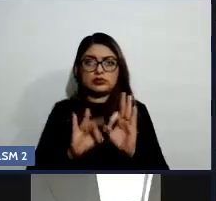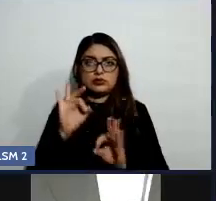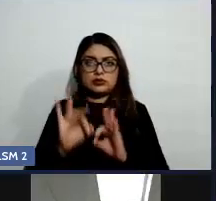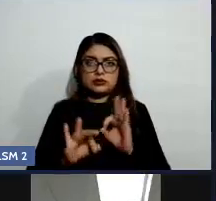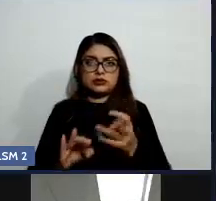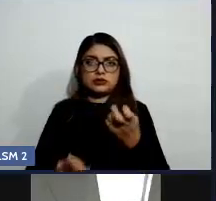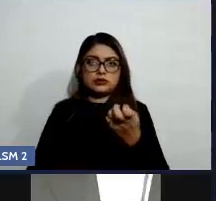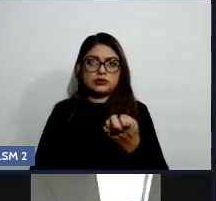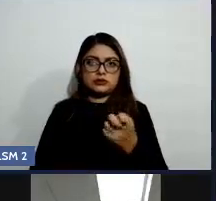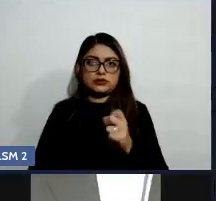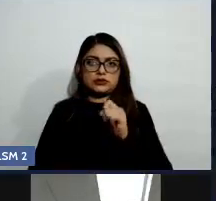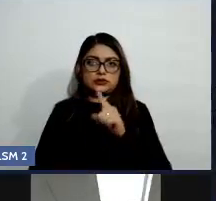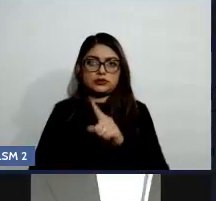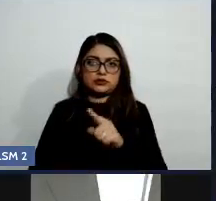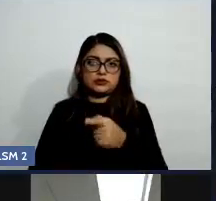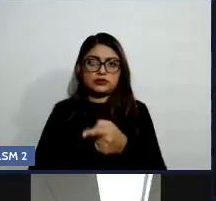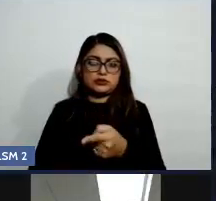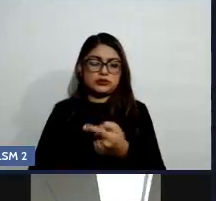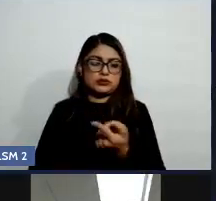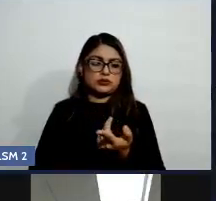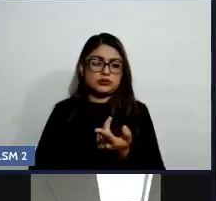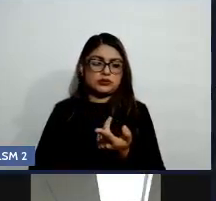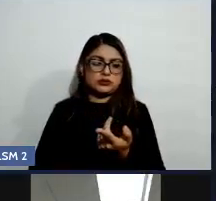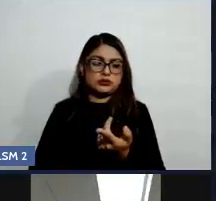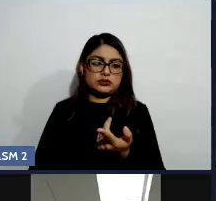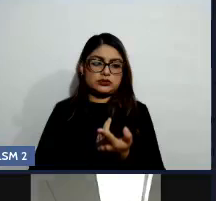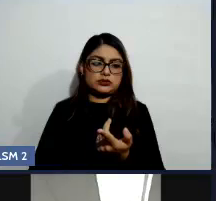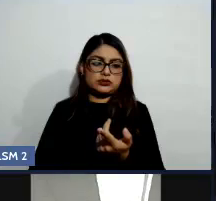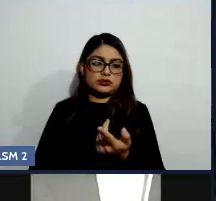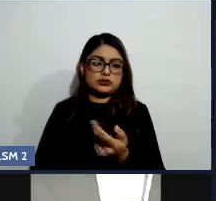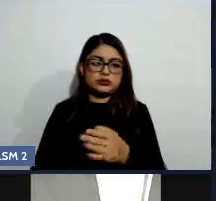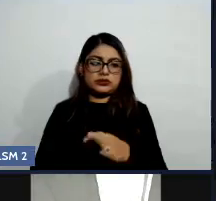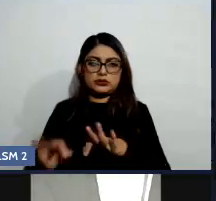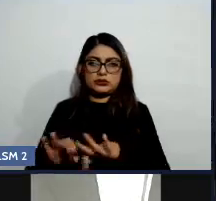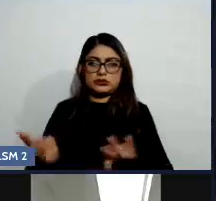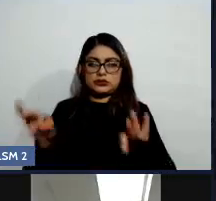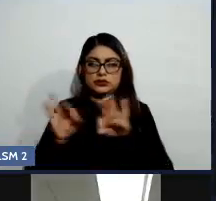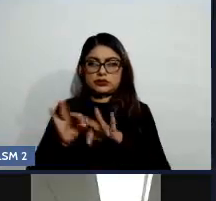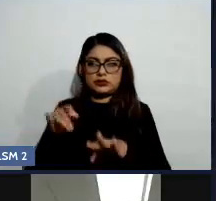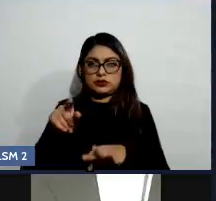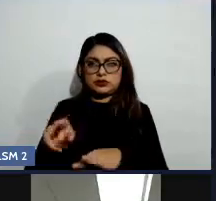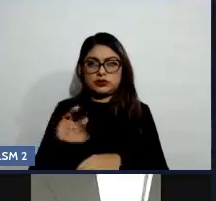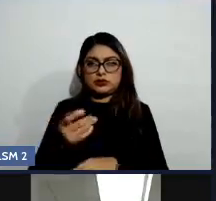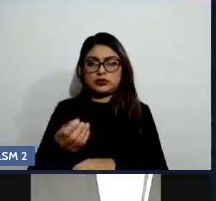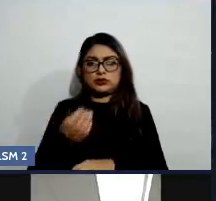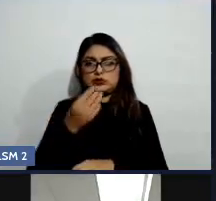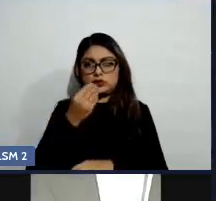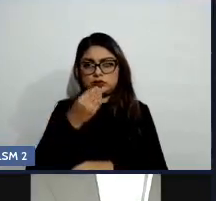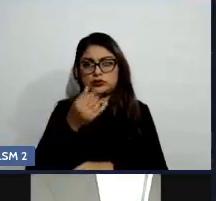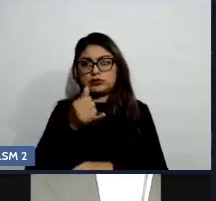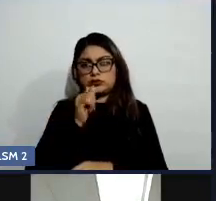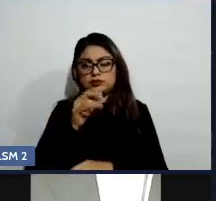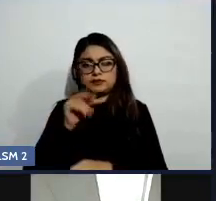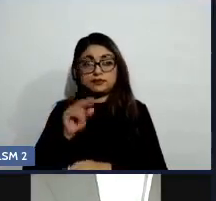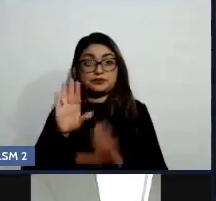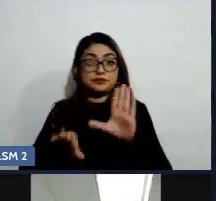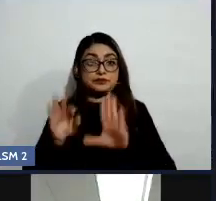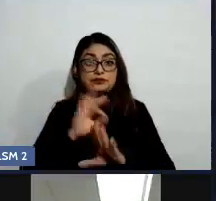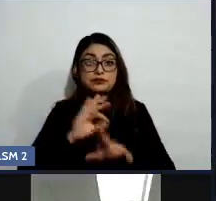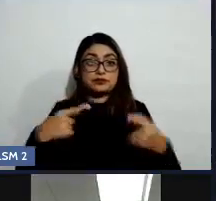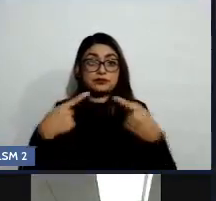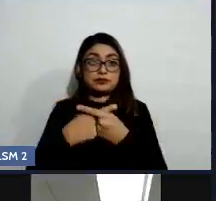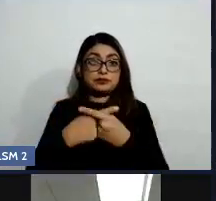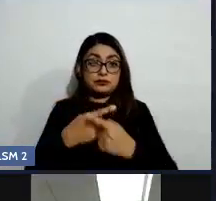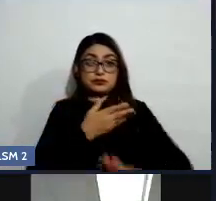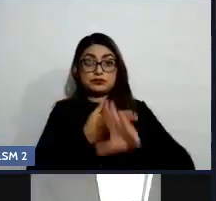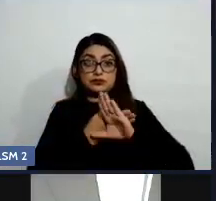consumir porque algunos medicamentos sí tienen un efecto contraproducente. Algunos, pues quizá